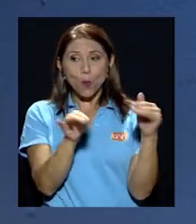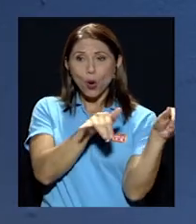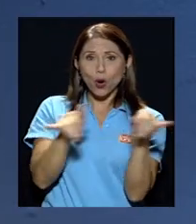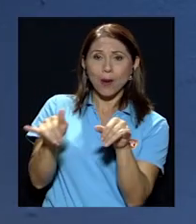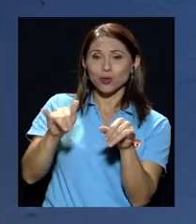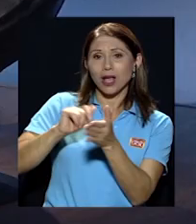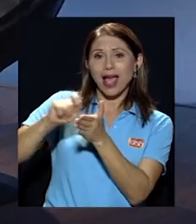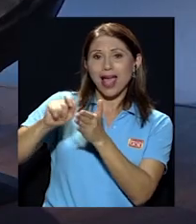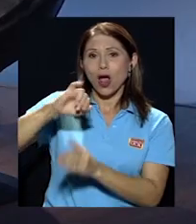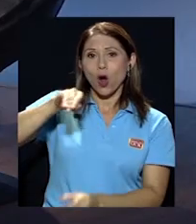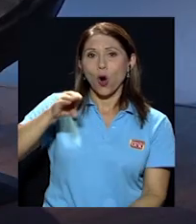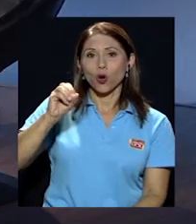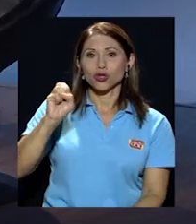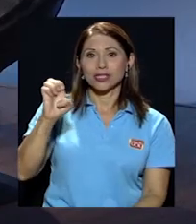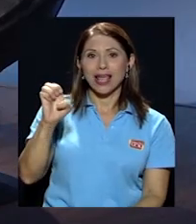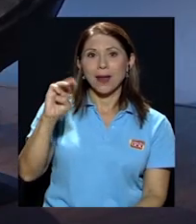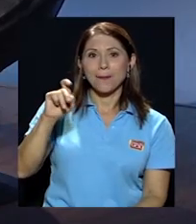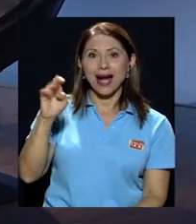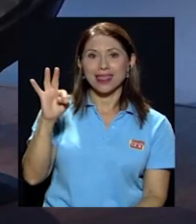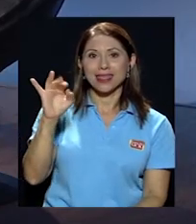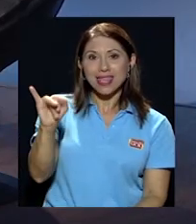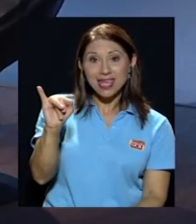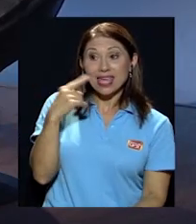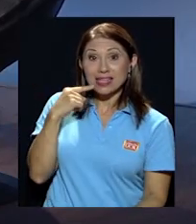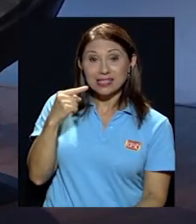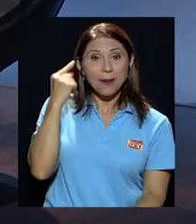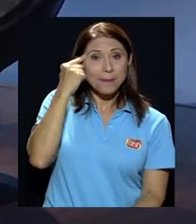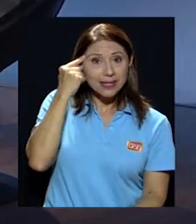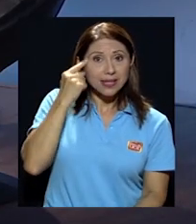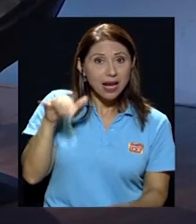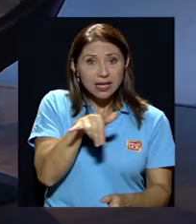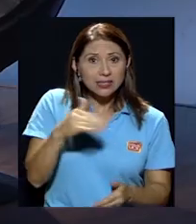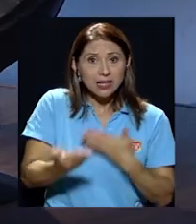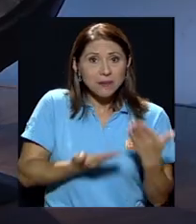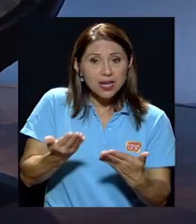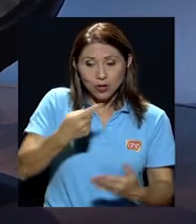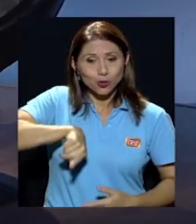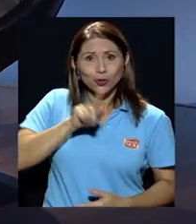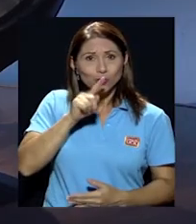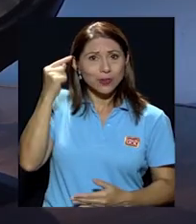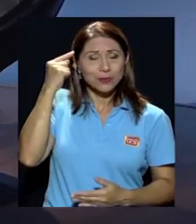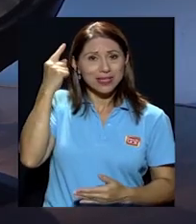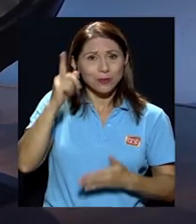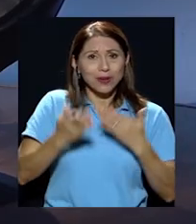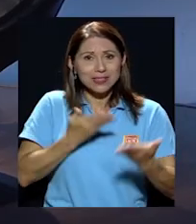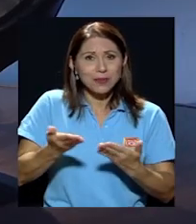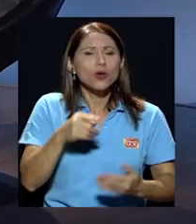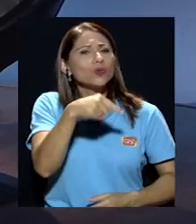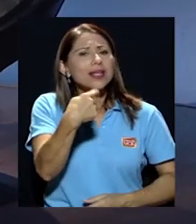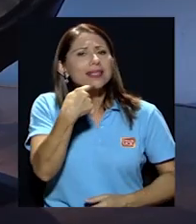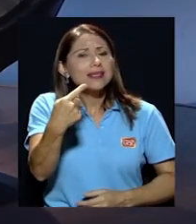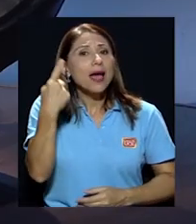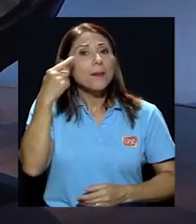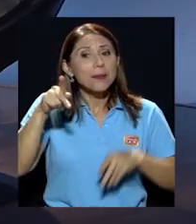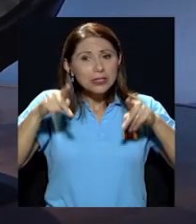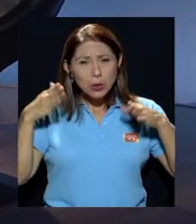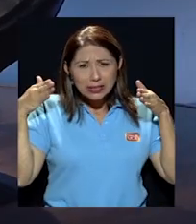decía que pensar es servir, no estamos pensando para servir. Es más, usted decía que el gran reto para los humanistas era